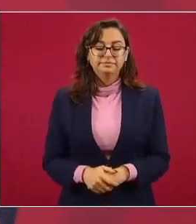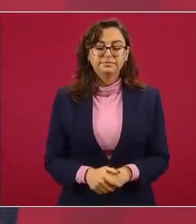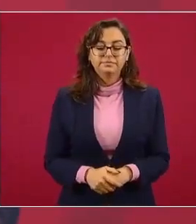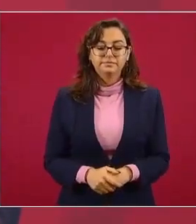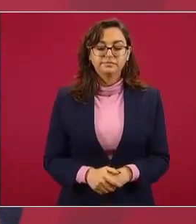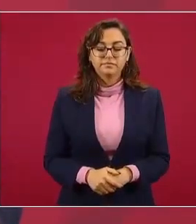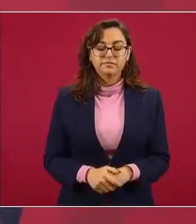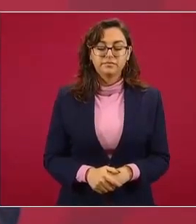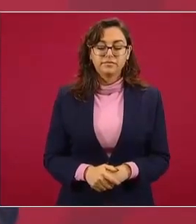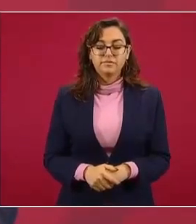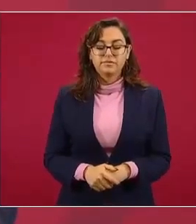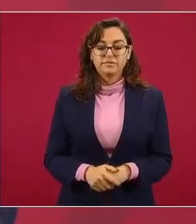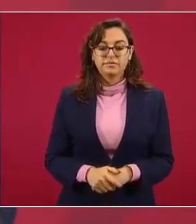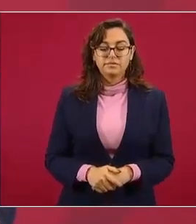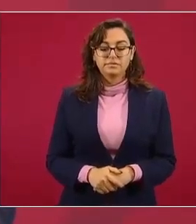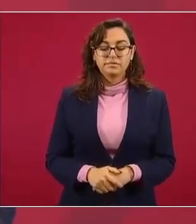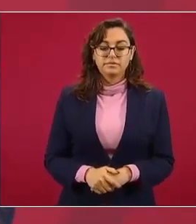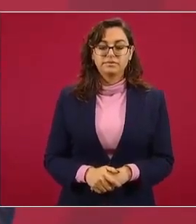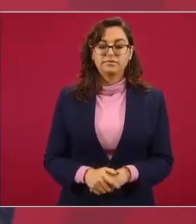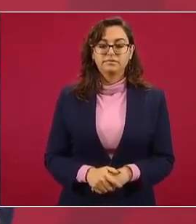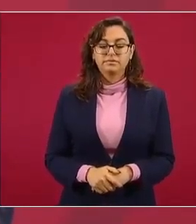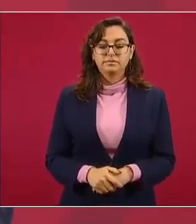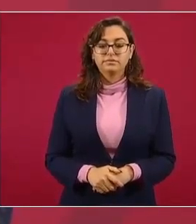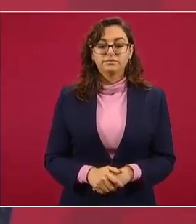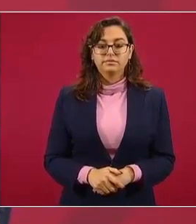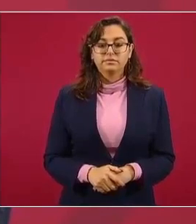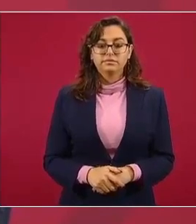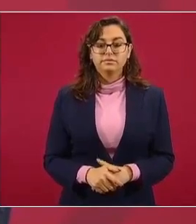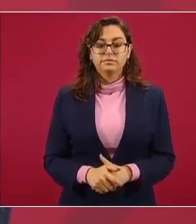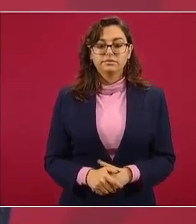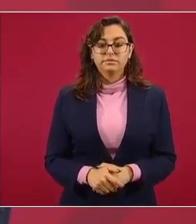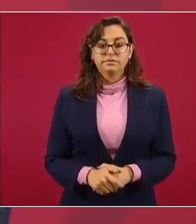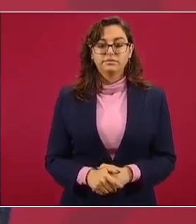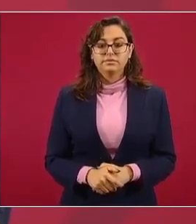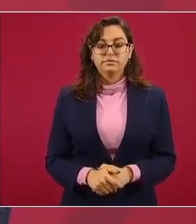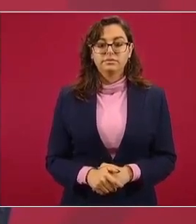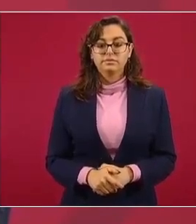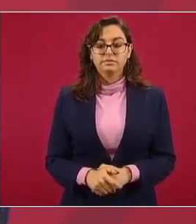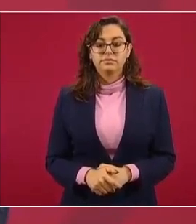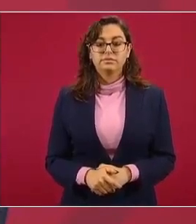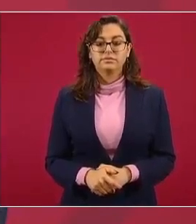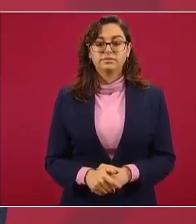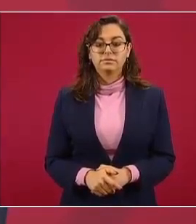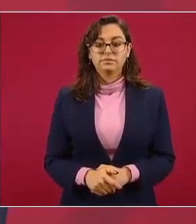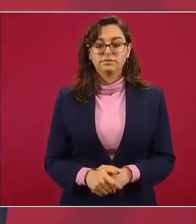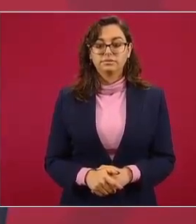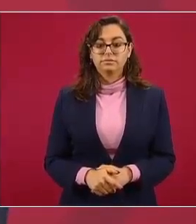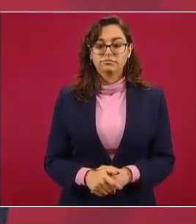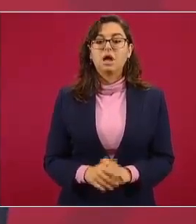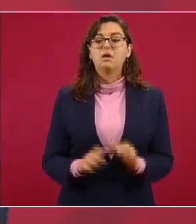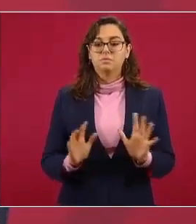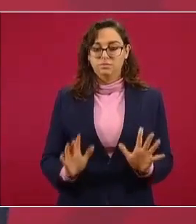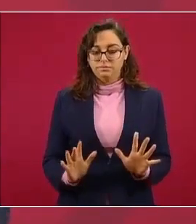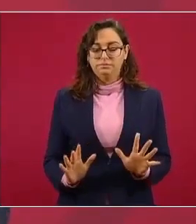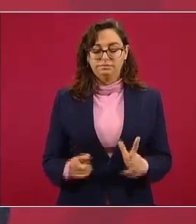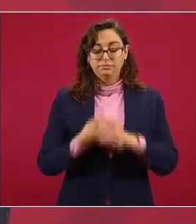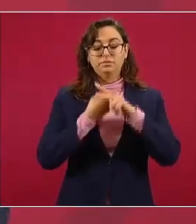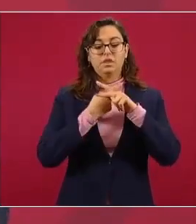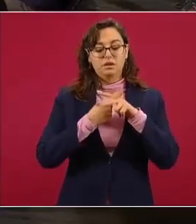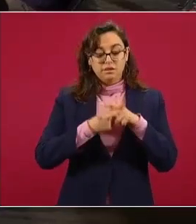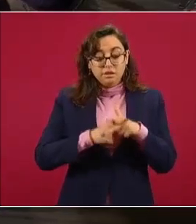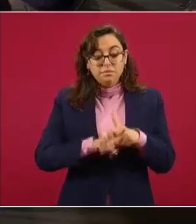en el procedimiento inicial si